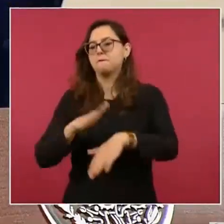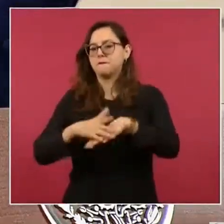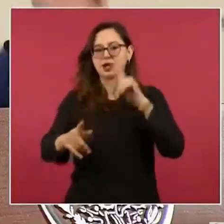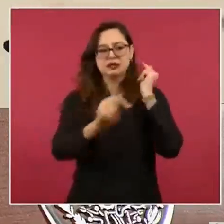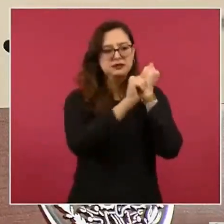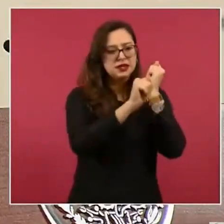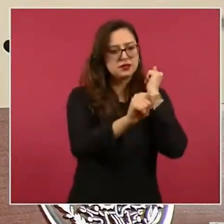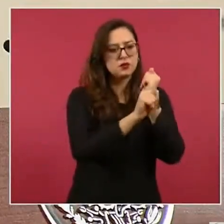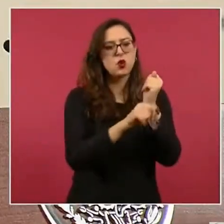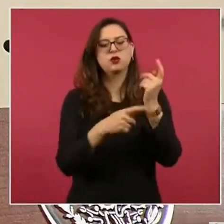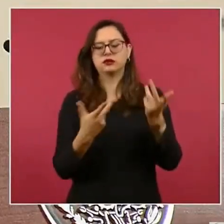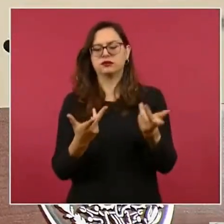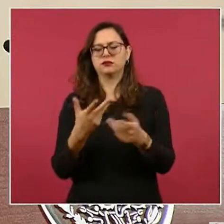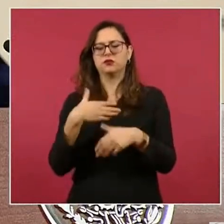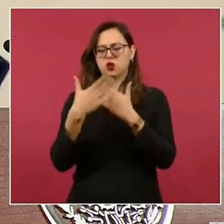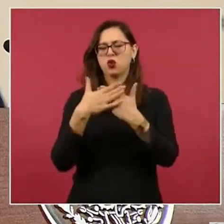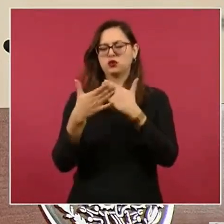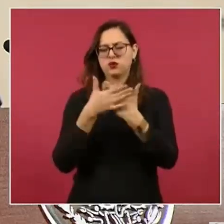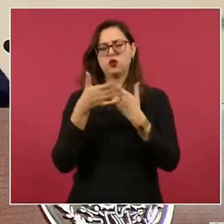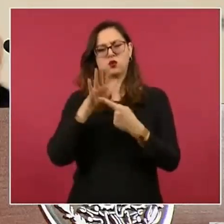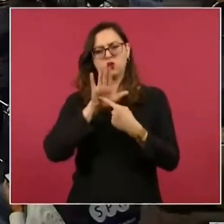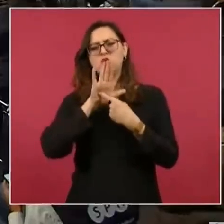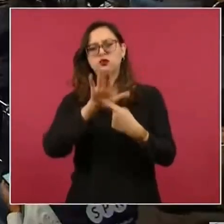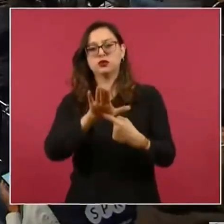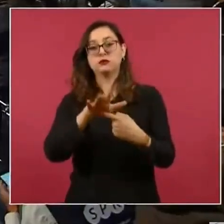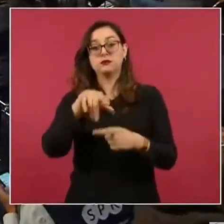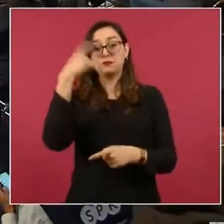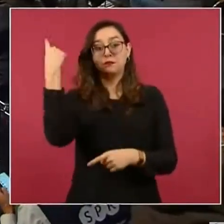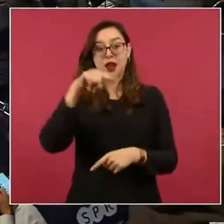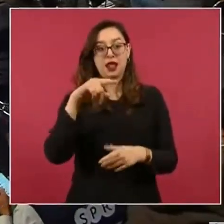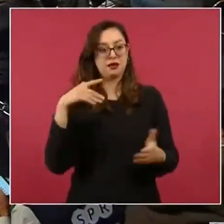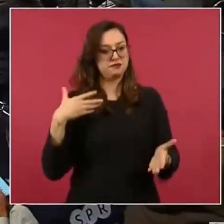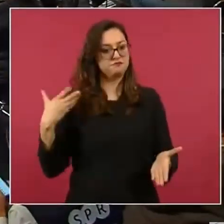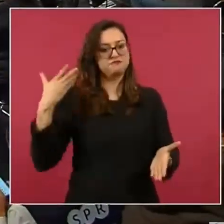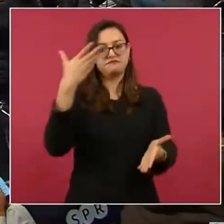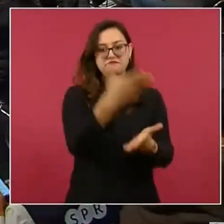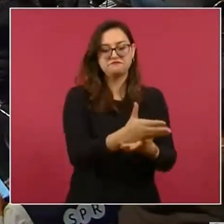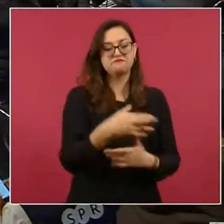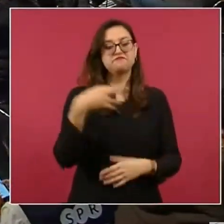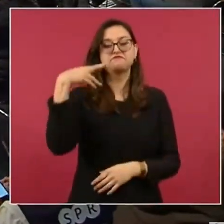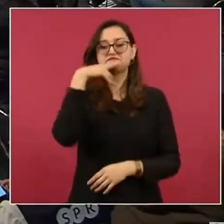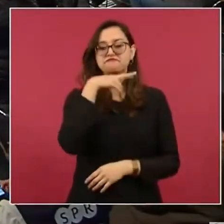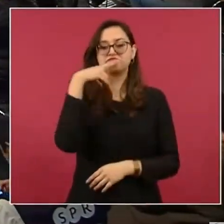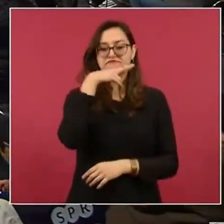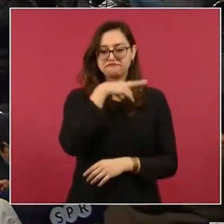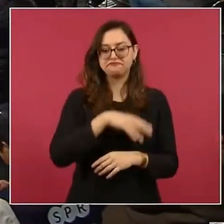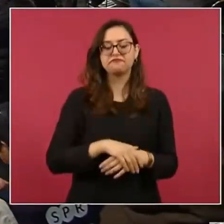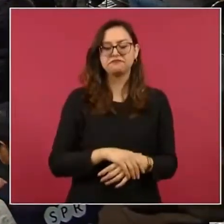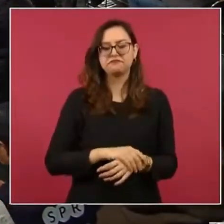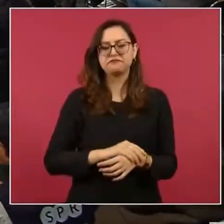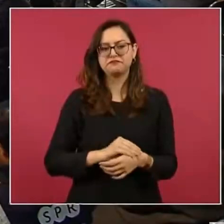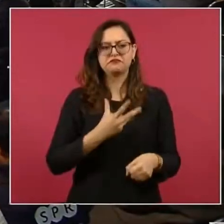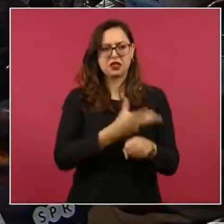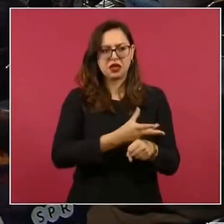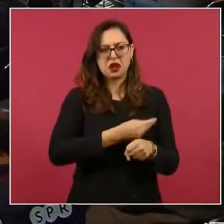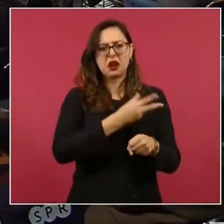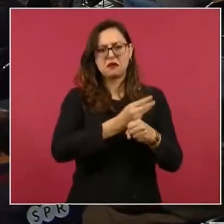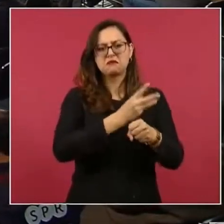de todo lo que se ha hecho para llegar pronto al... Y desde luego se está haciendo